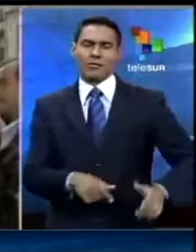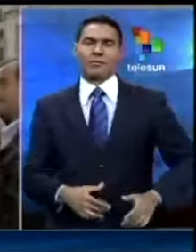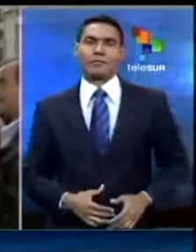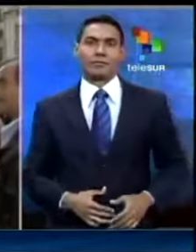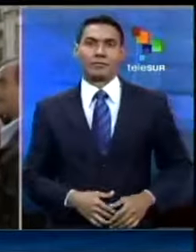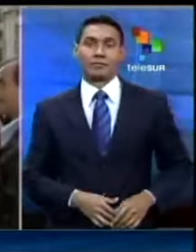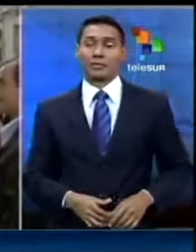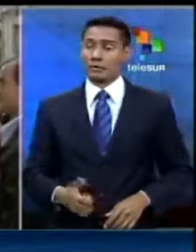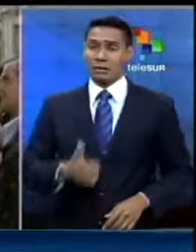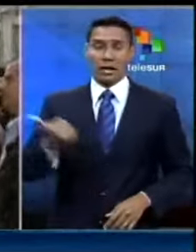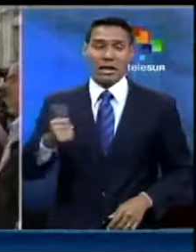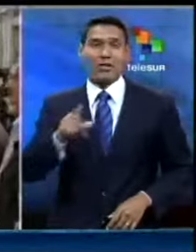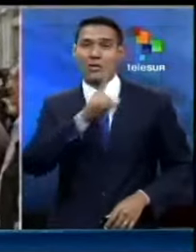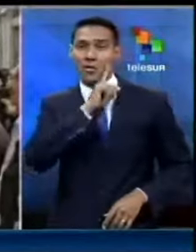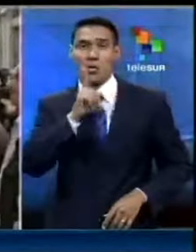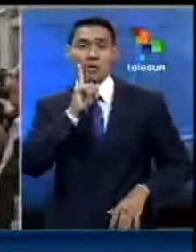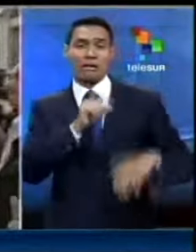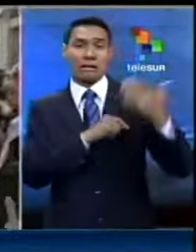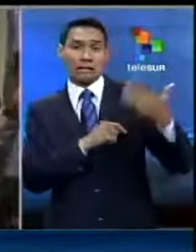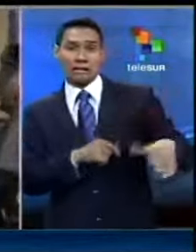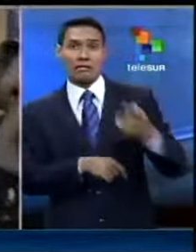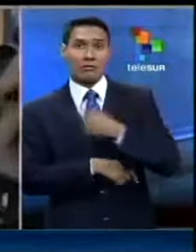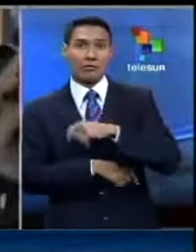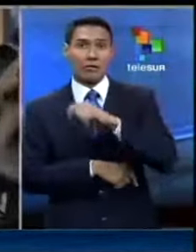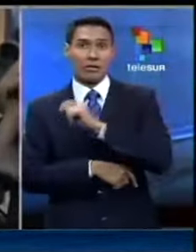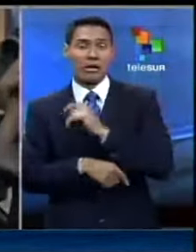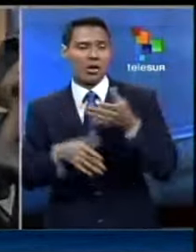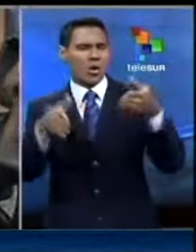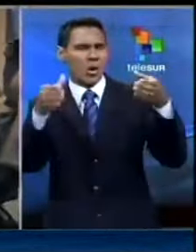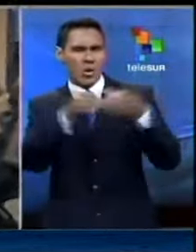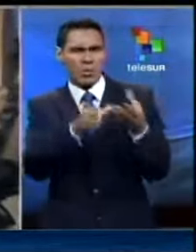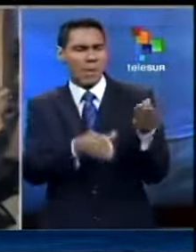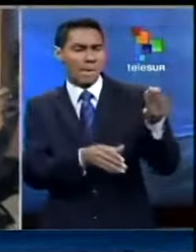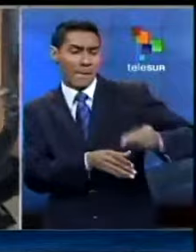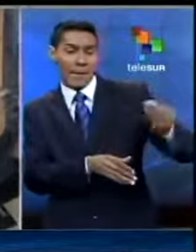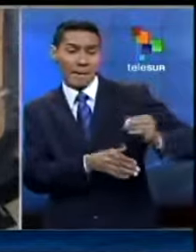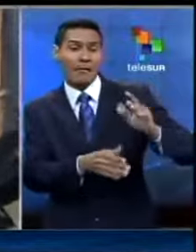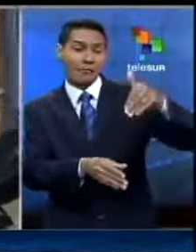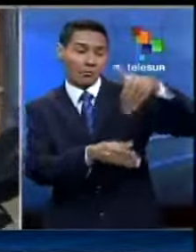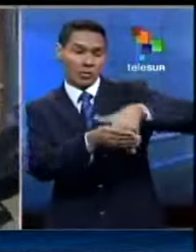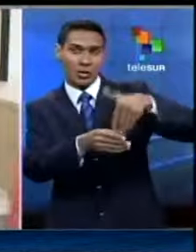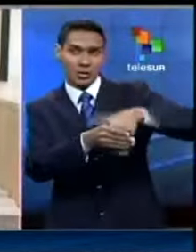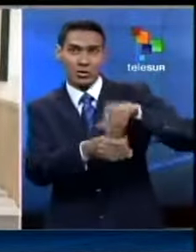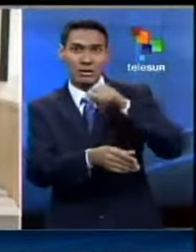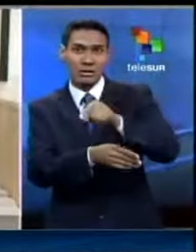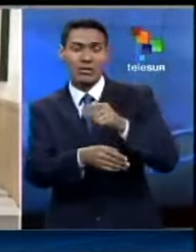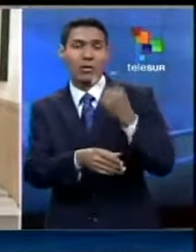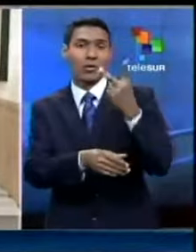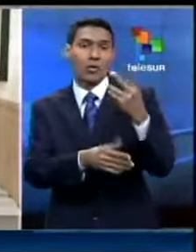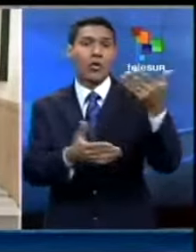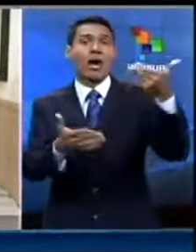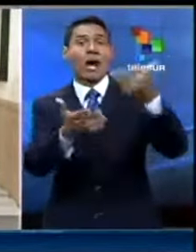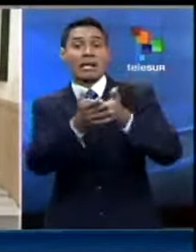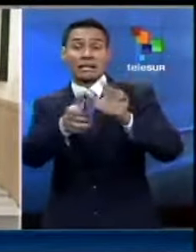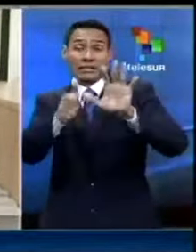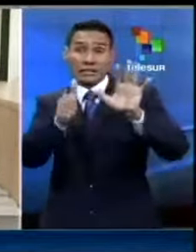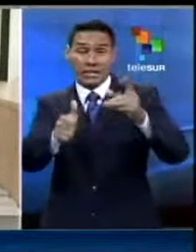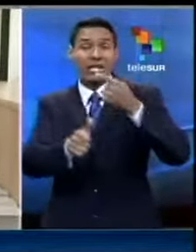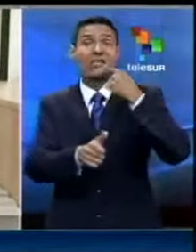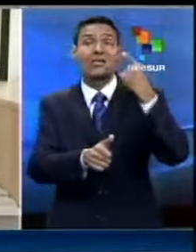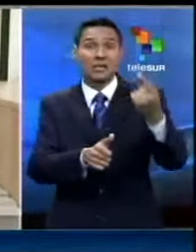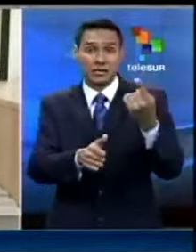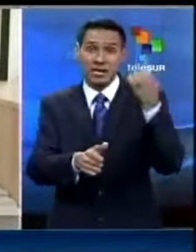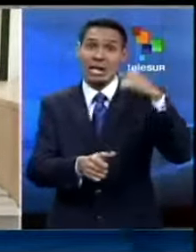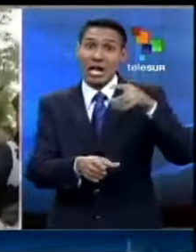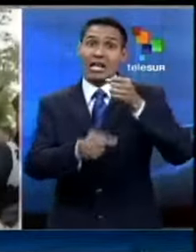El dirigente de la llamada izquierda plural española, formación que triplicó su votación en estos comicios, pasando de dos a seis escaños, dice que